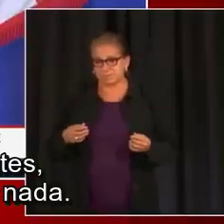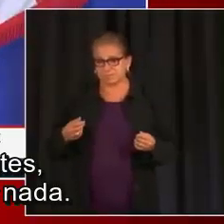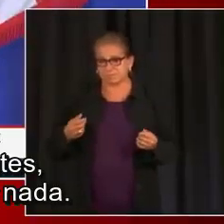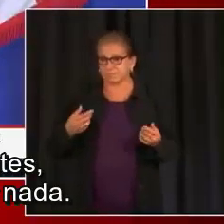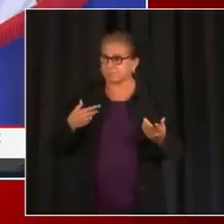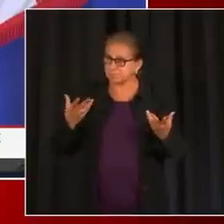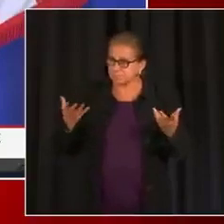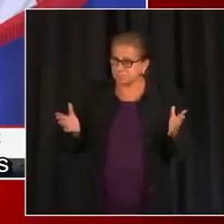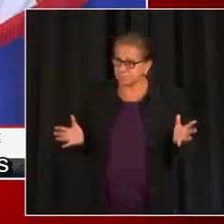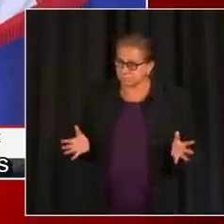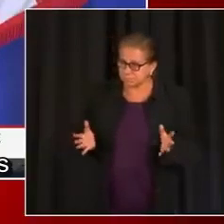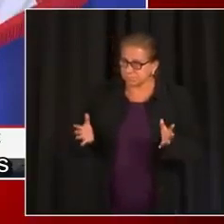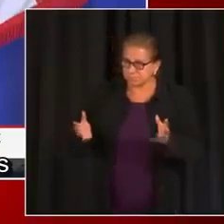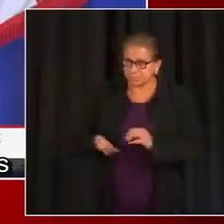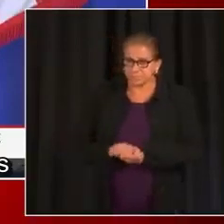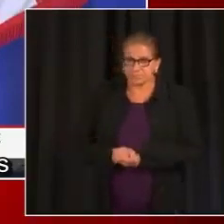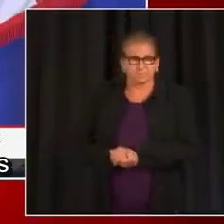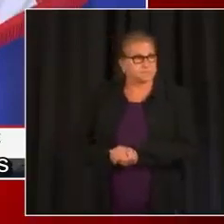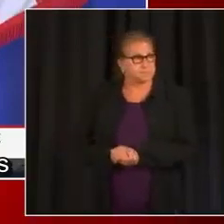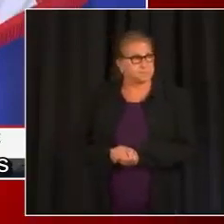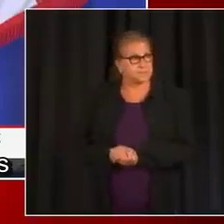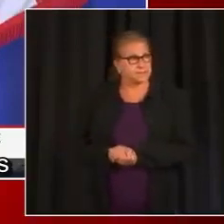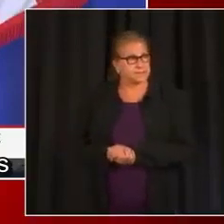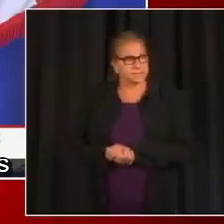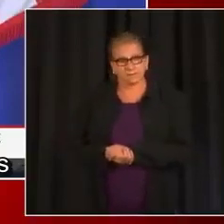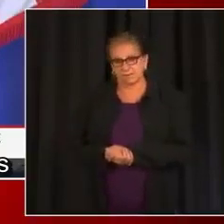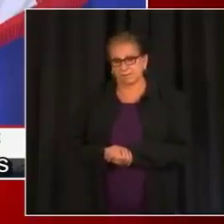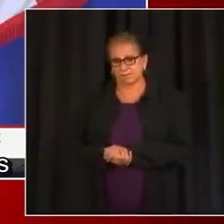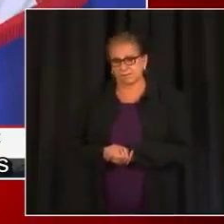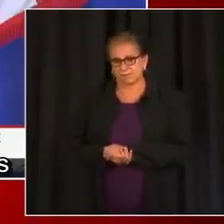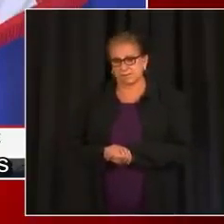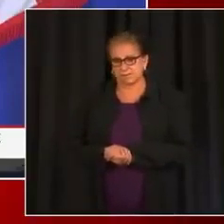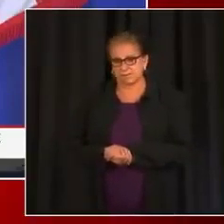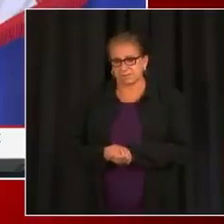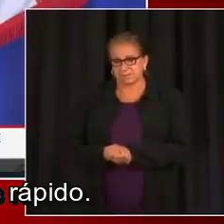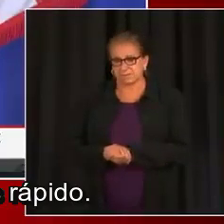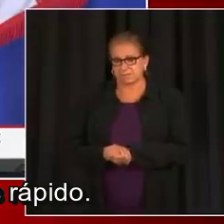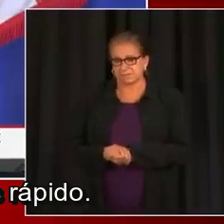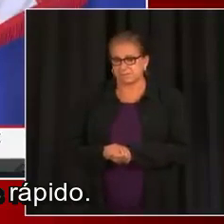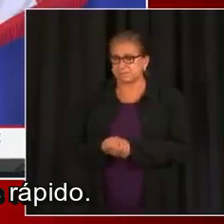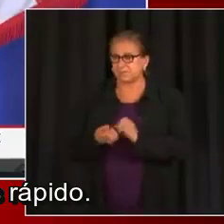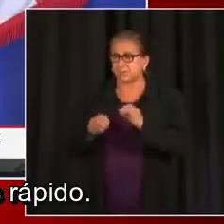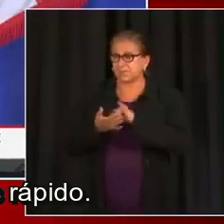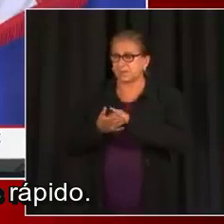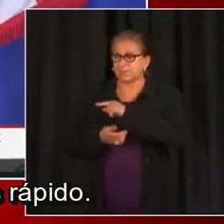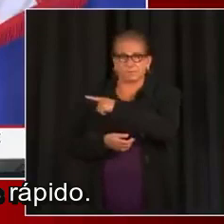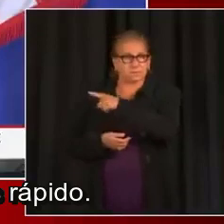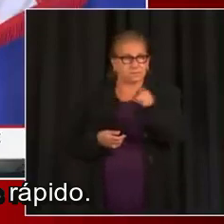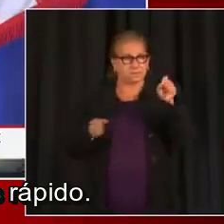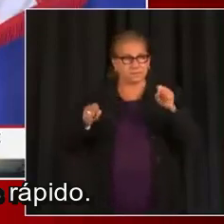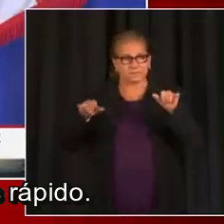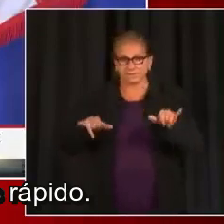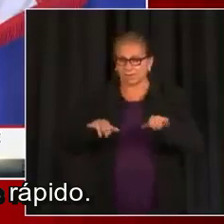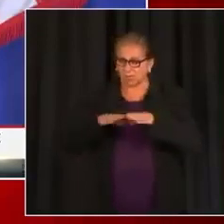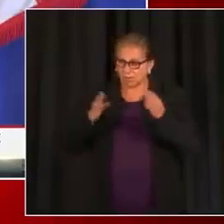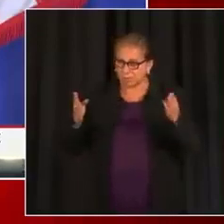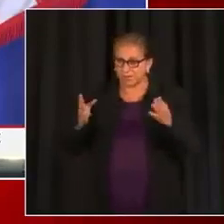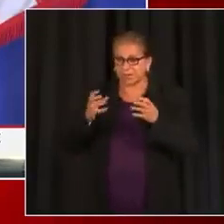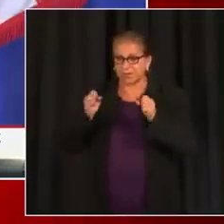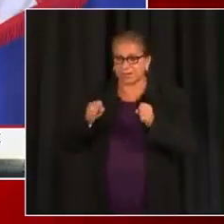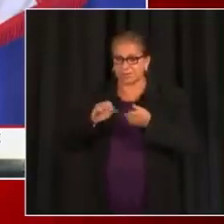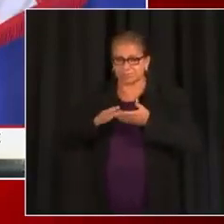a nadie a hacer nada. Podemos apoyar a las cortes en sus operaciones para que continúen y que lo hagan más rápido.